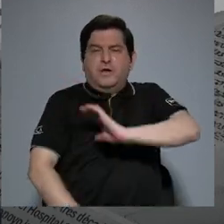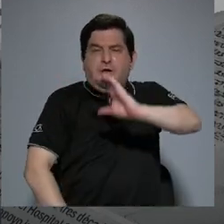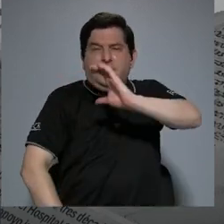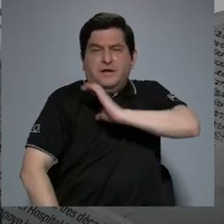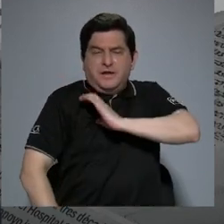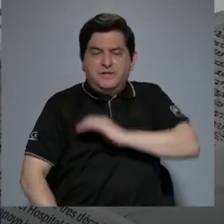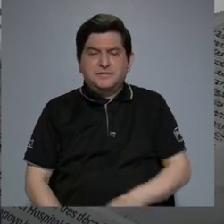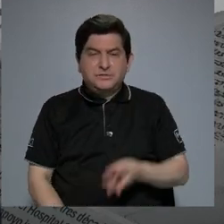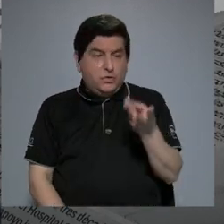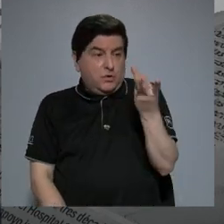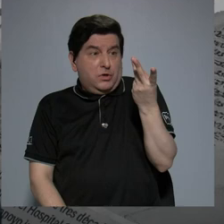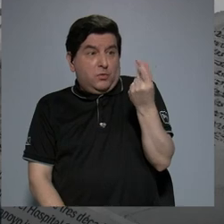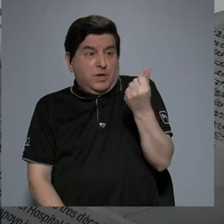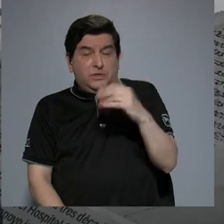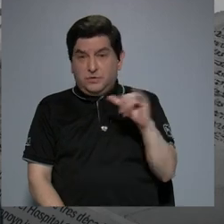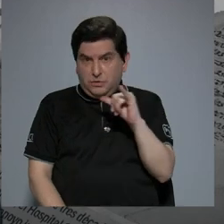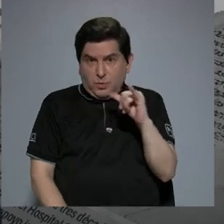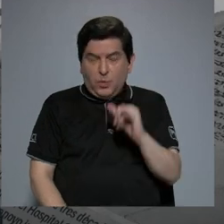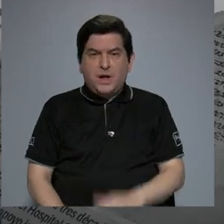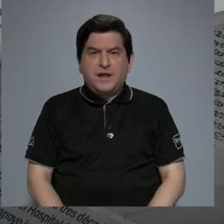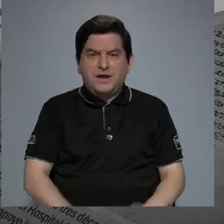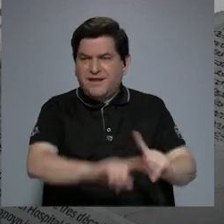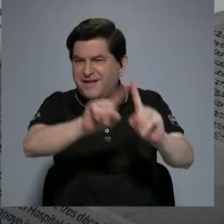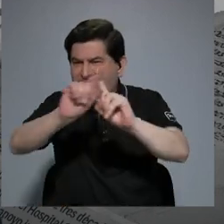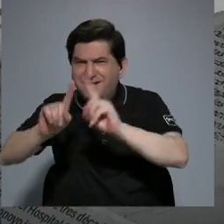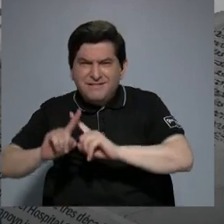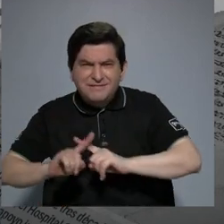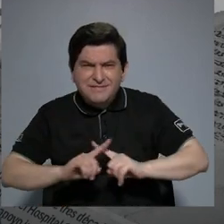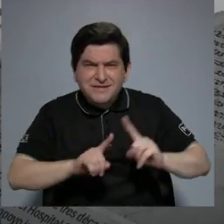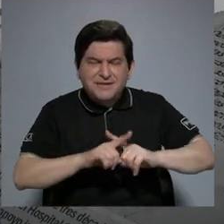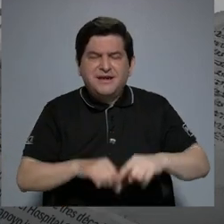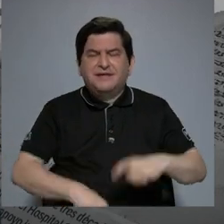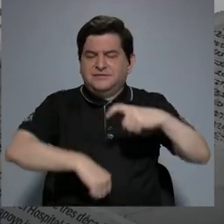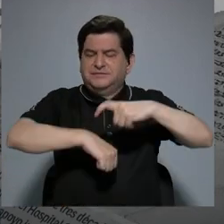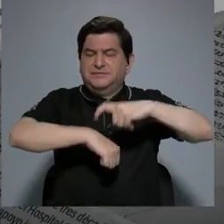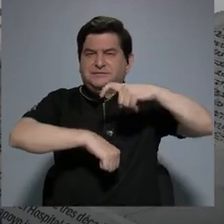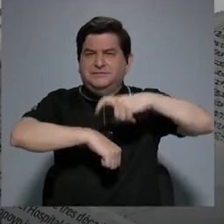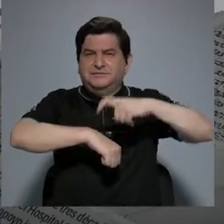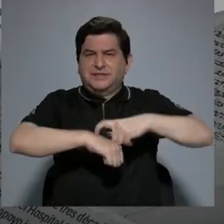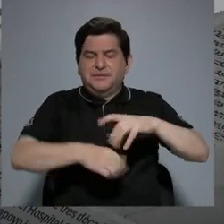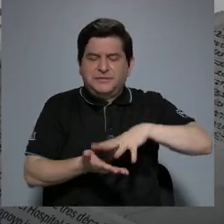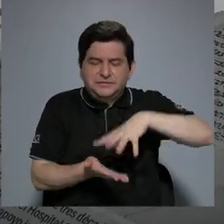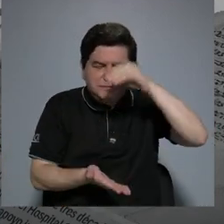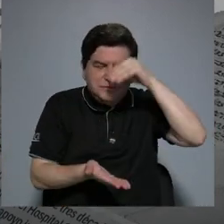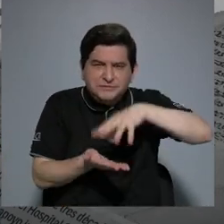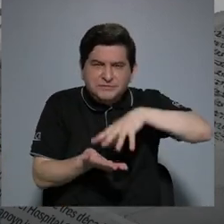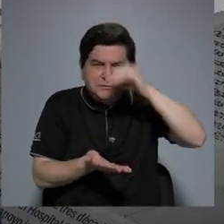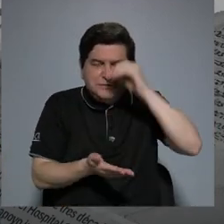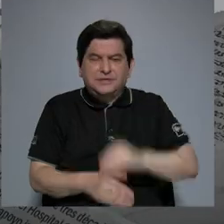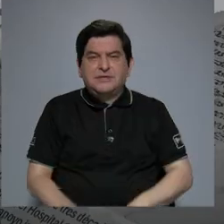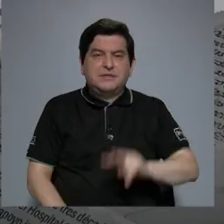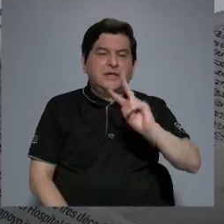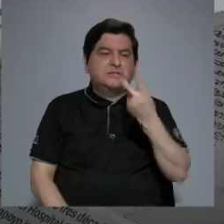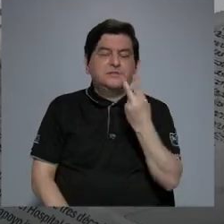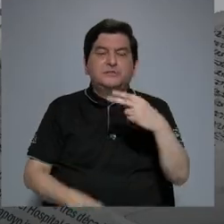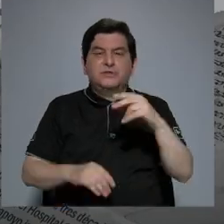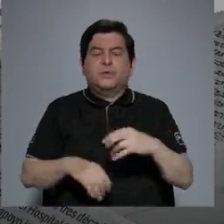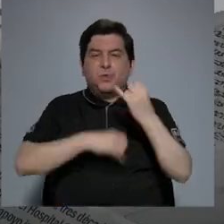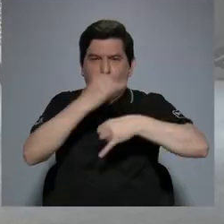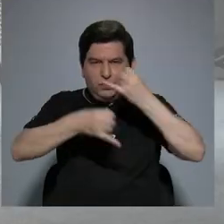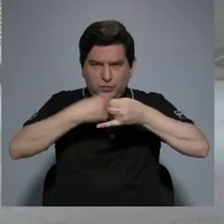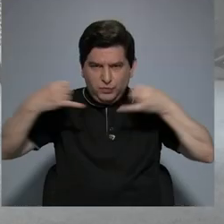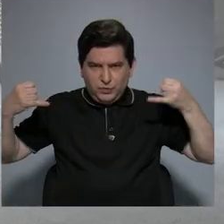y cuantitativo a las diferentes etapas del aprendizaje de una segunda lengua.